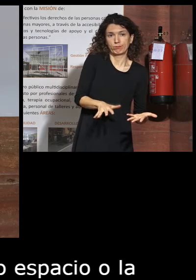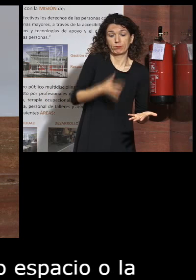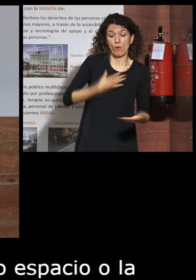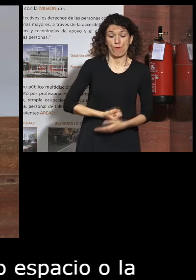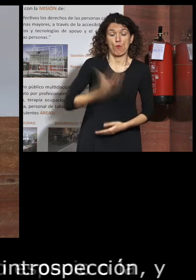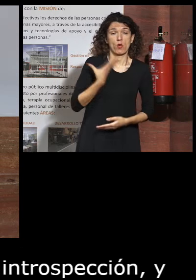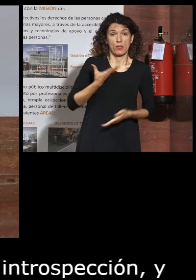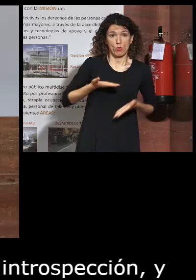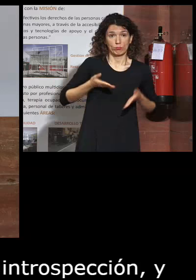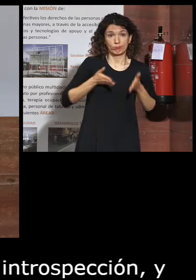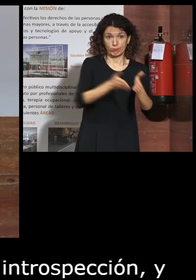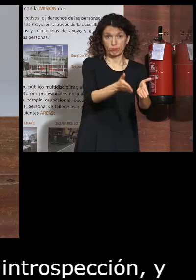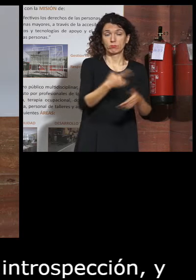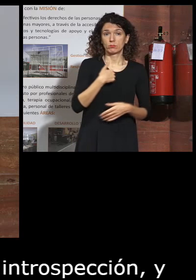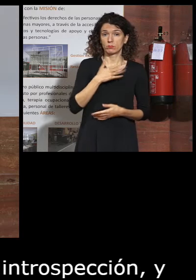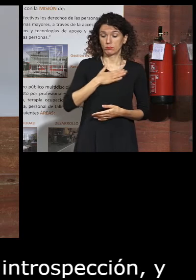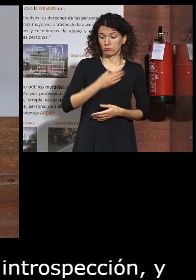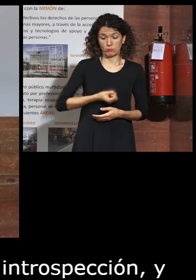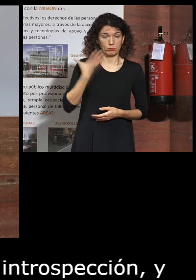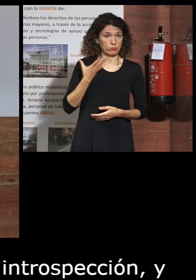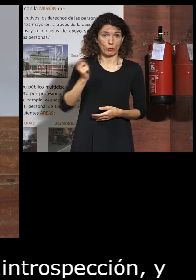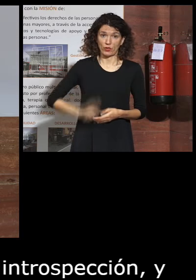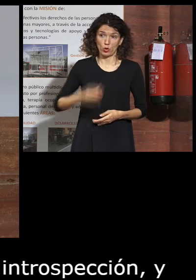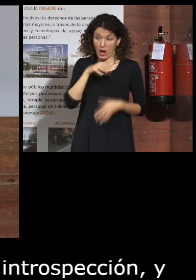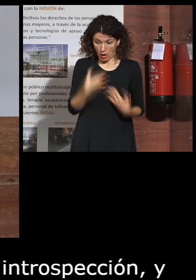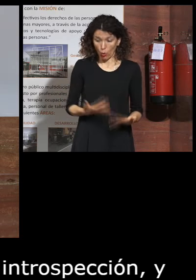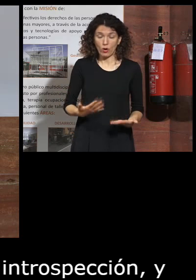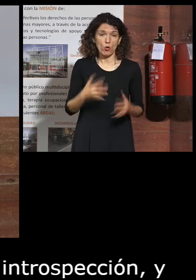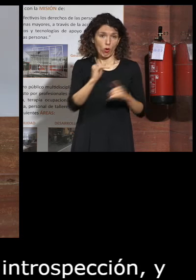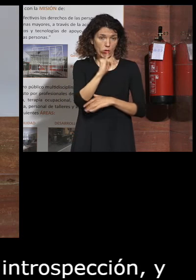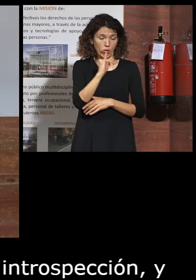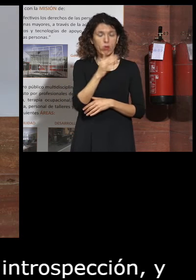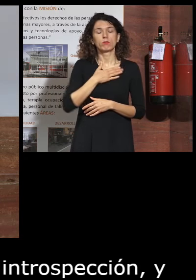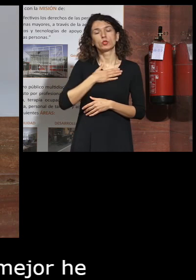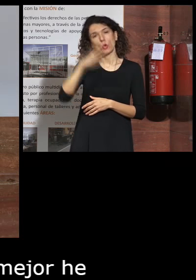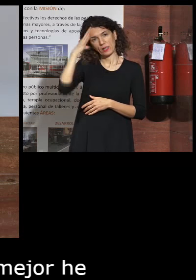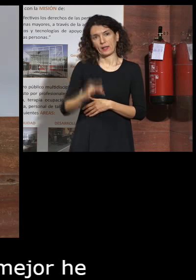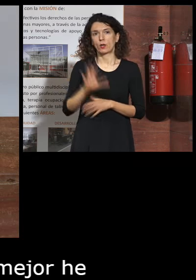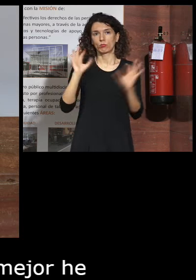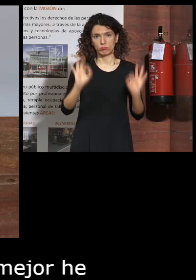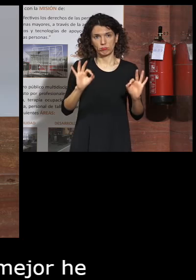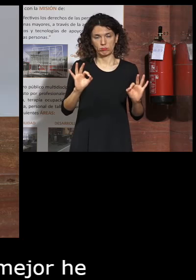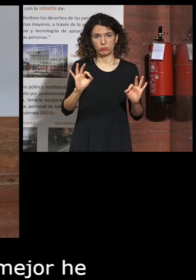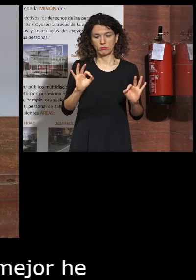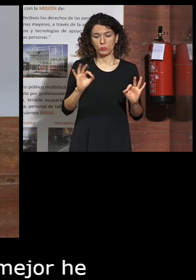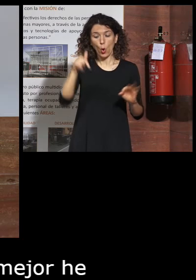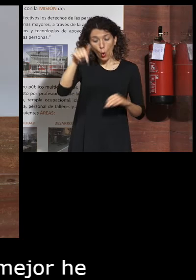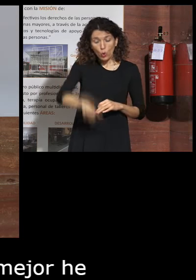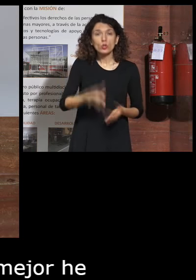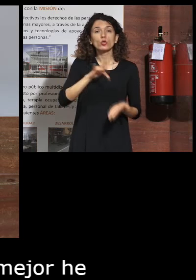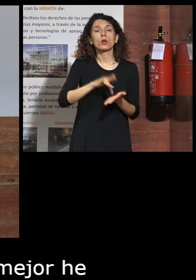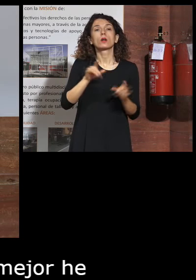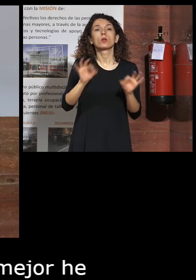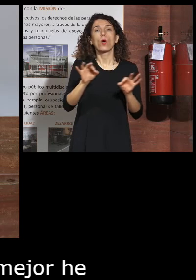vocación que a la vez puedo decir que es la profesión a la que tengo entonces yo creo Miguel Ángel que hoy que estamos en una